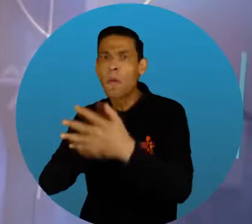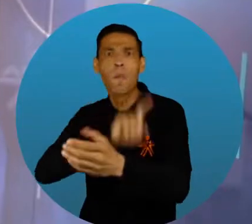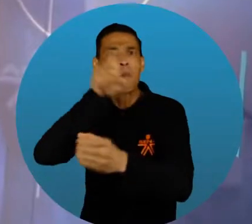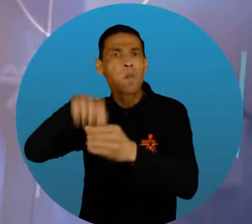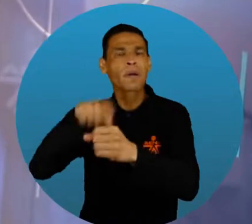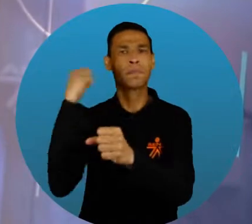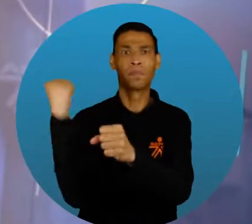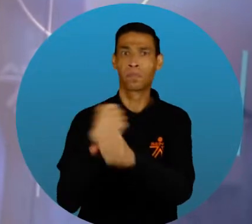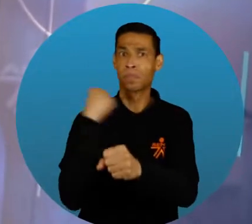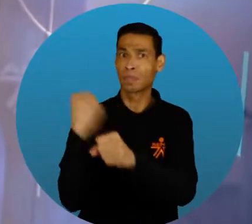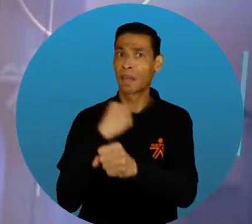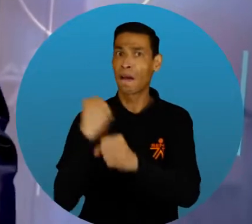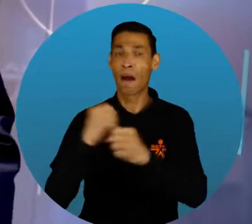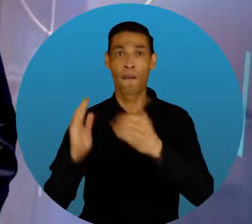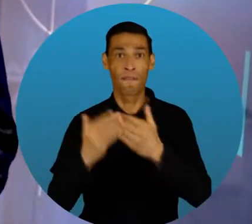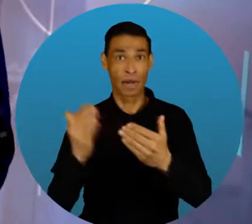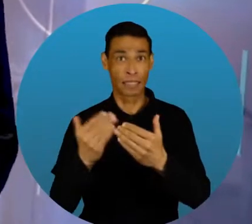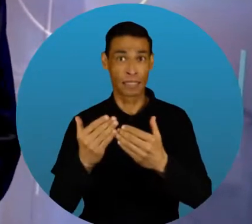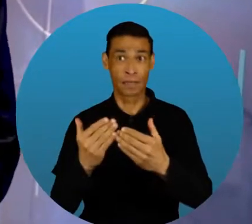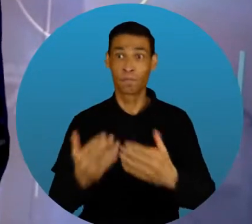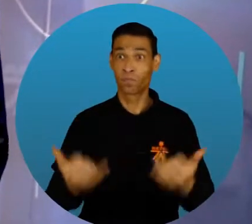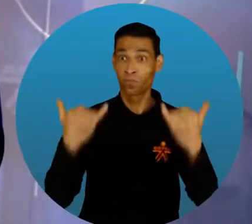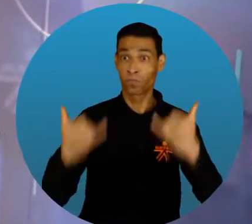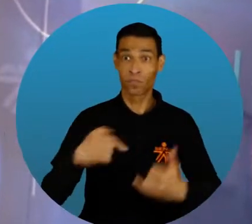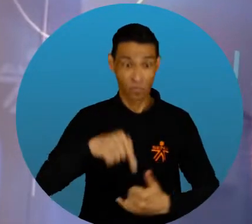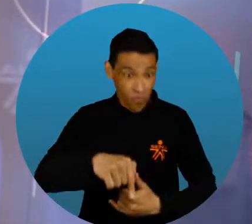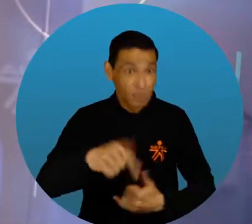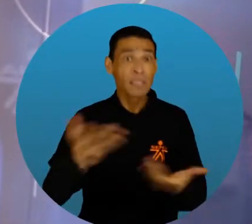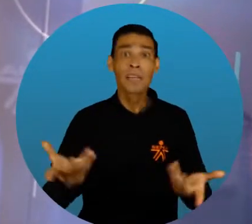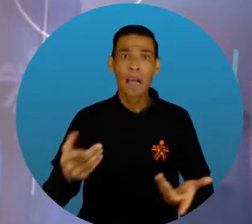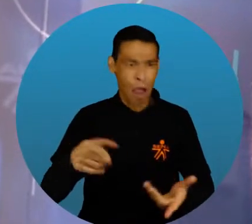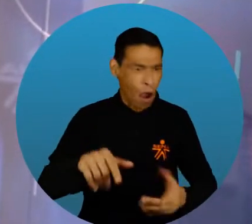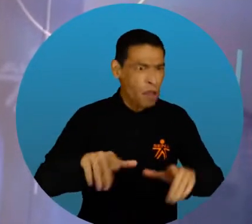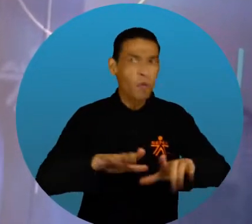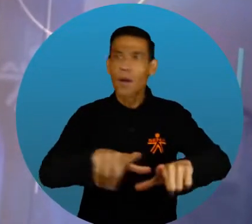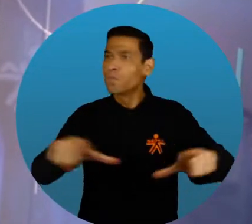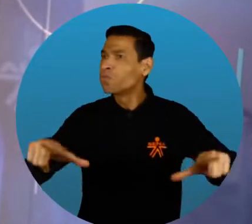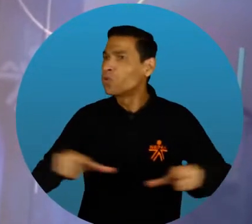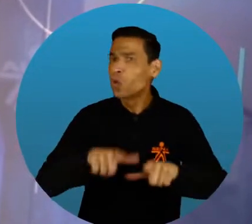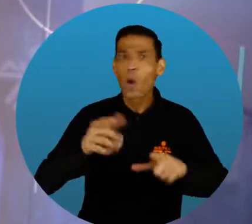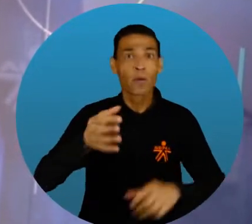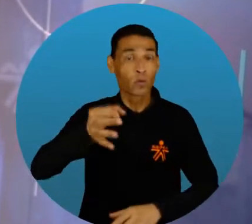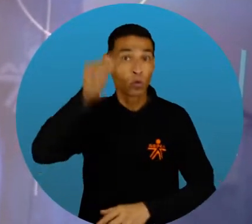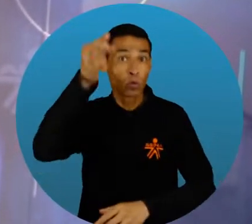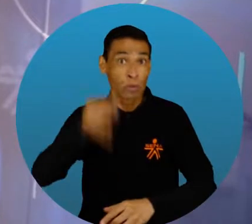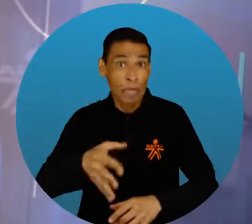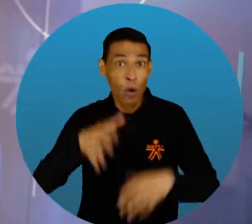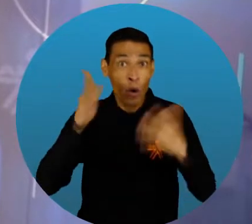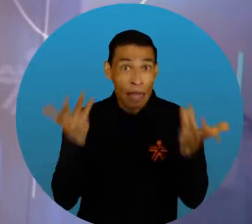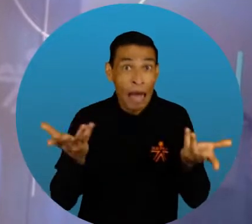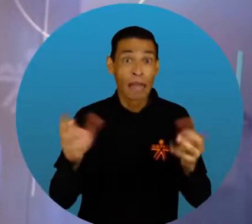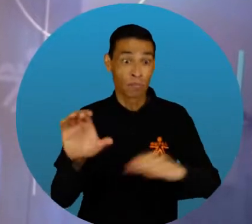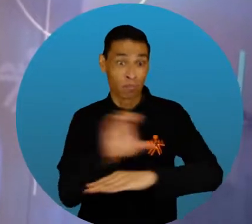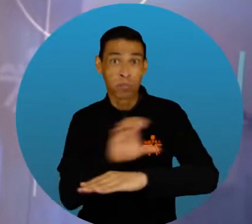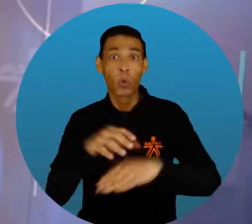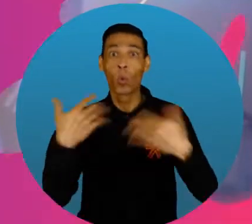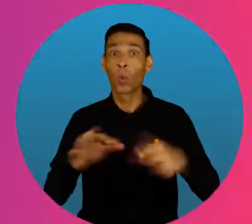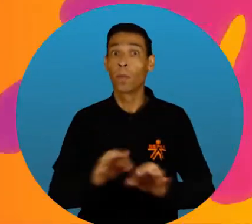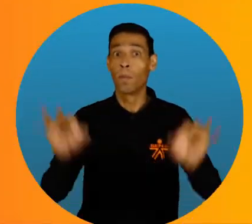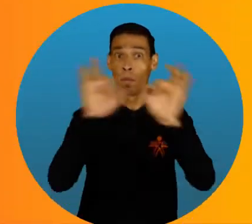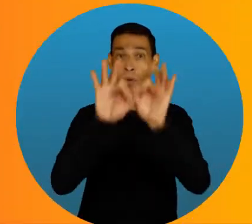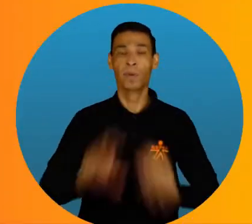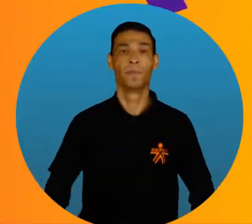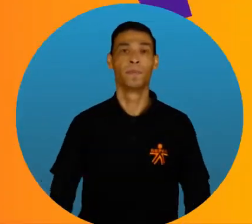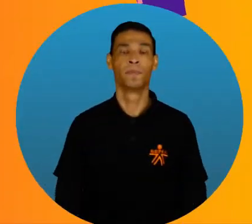compañías Ahora estamos acá en el aspecto de ciberseguridad Es un aspecto muy importante